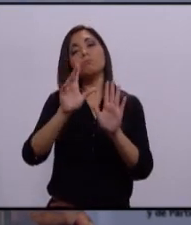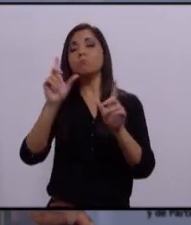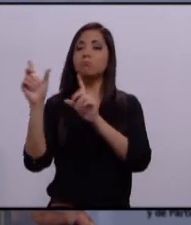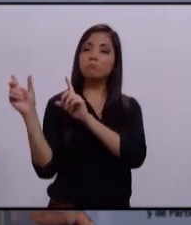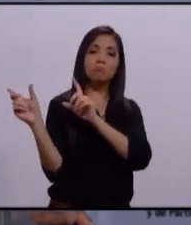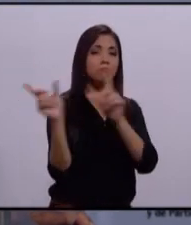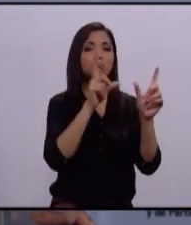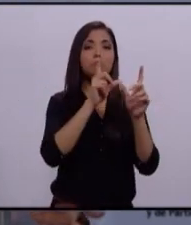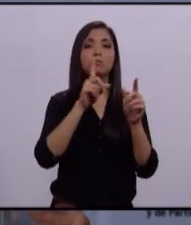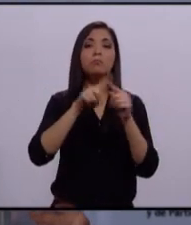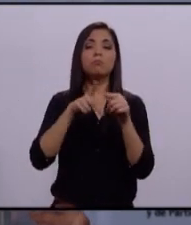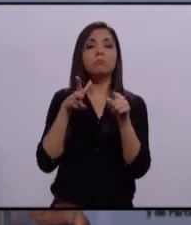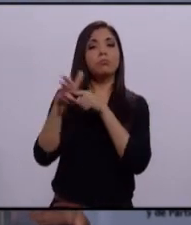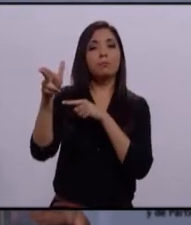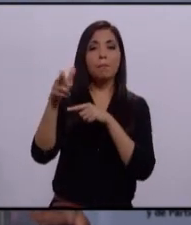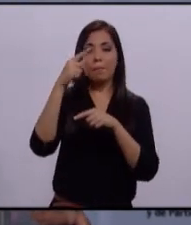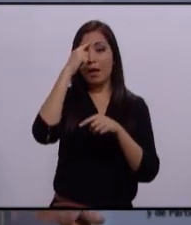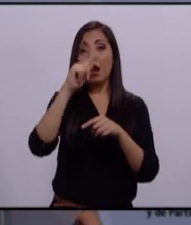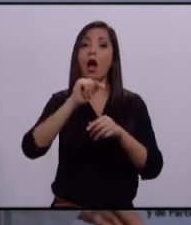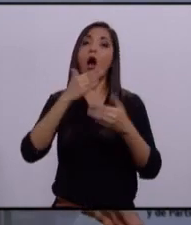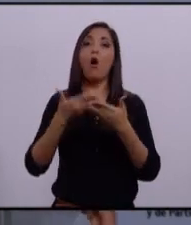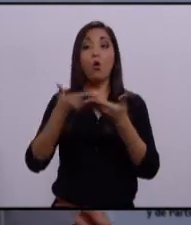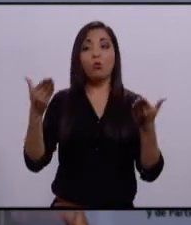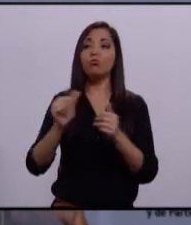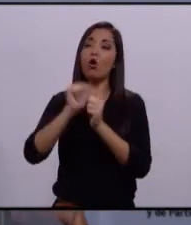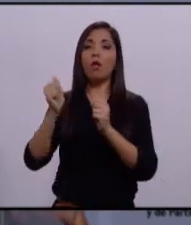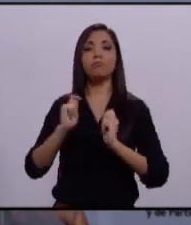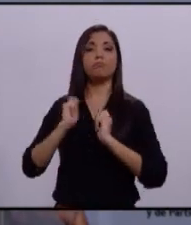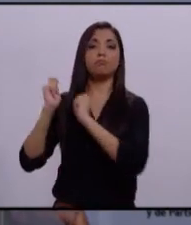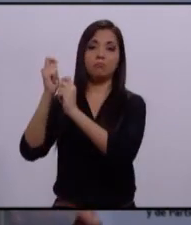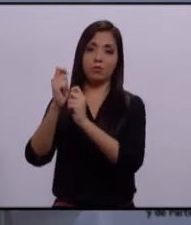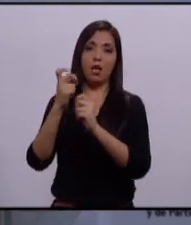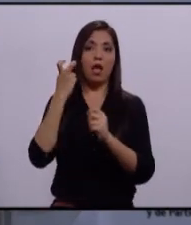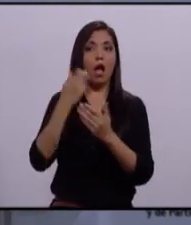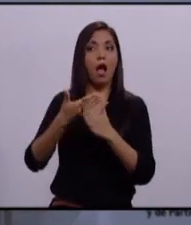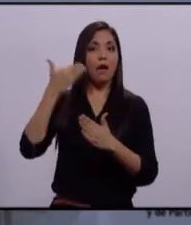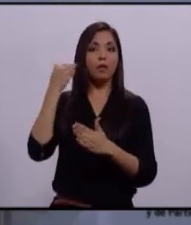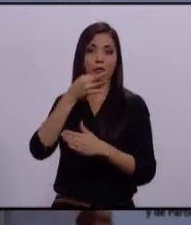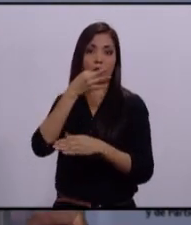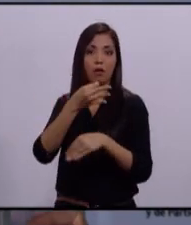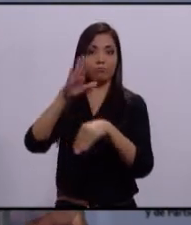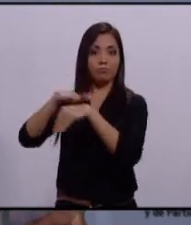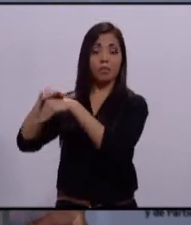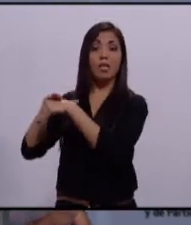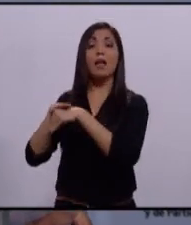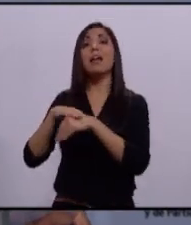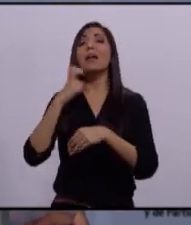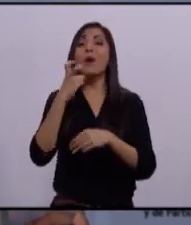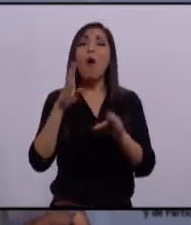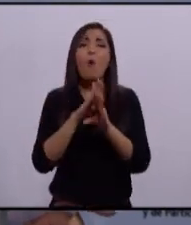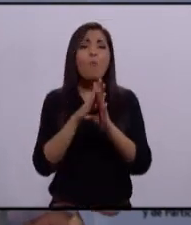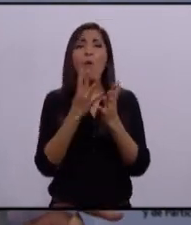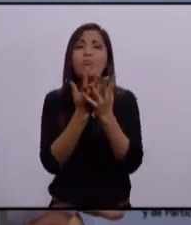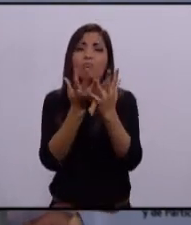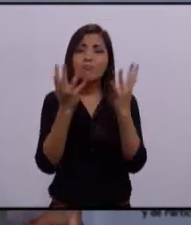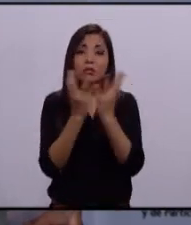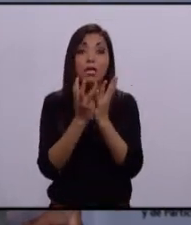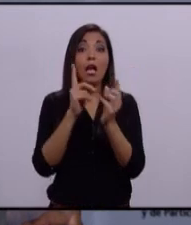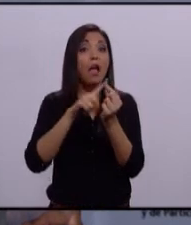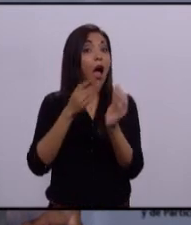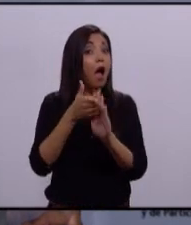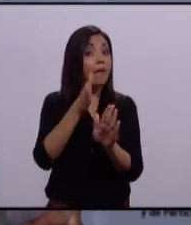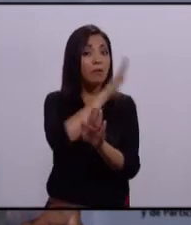el sonido del micrófono para darle la palabra al candidato siguiente. La dinámica del debate se aprobó en sesión